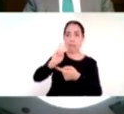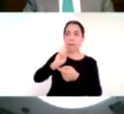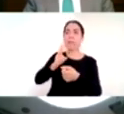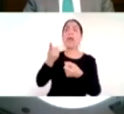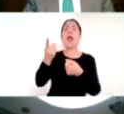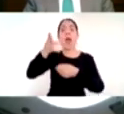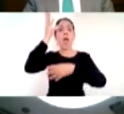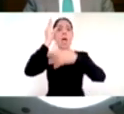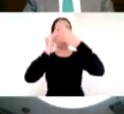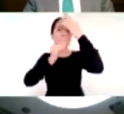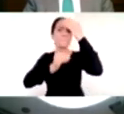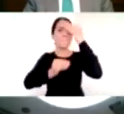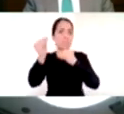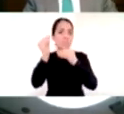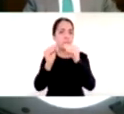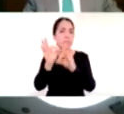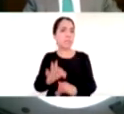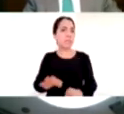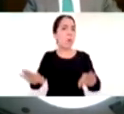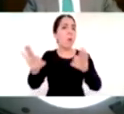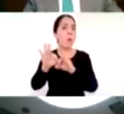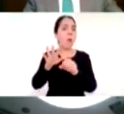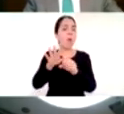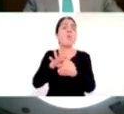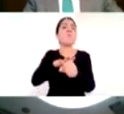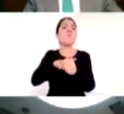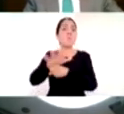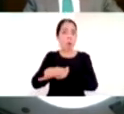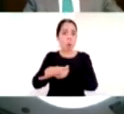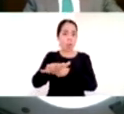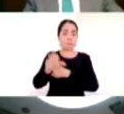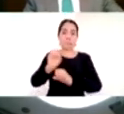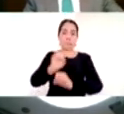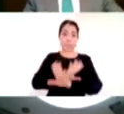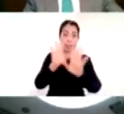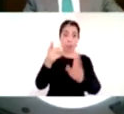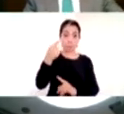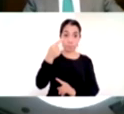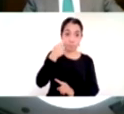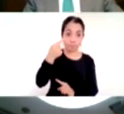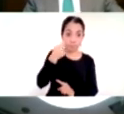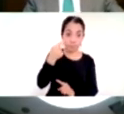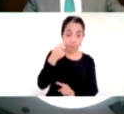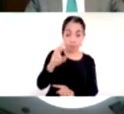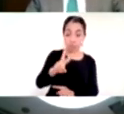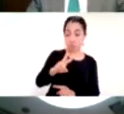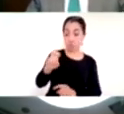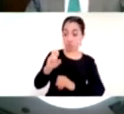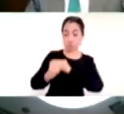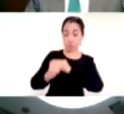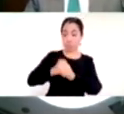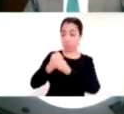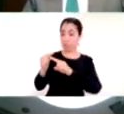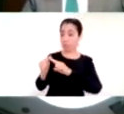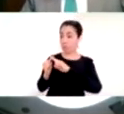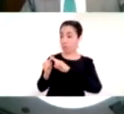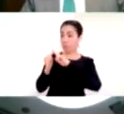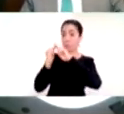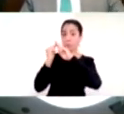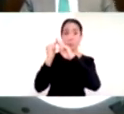clave tomemos en cuenta una realidad son 200 años de experiencia de un sistema presencial